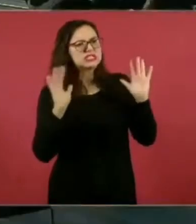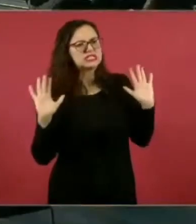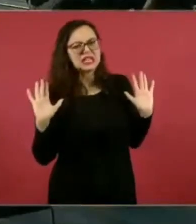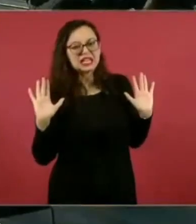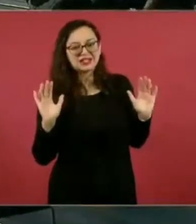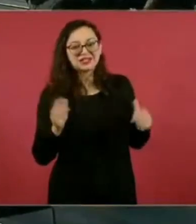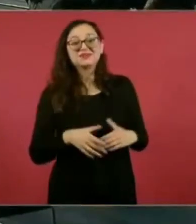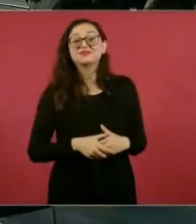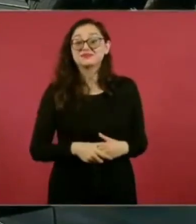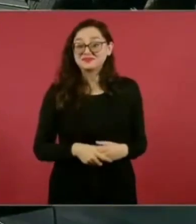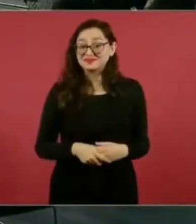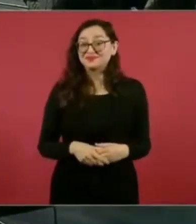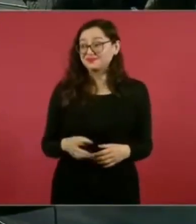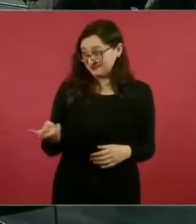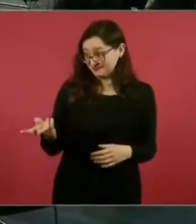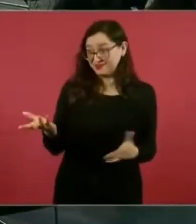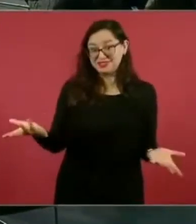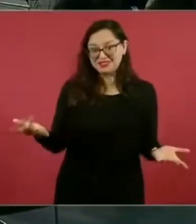señor,